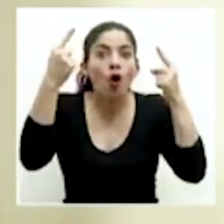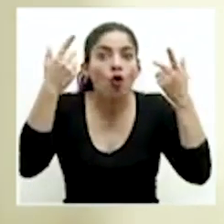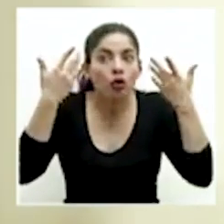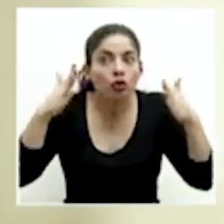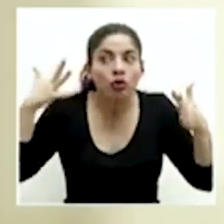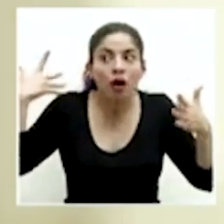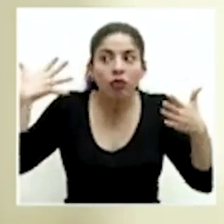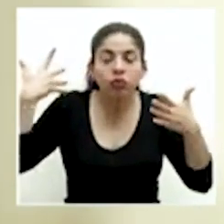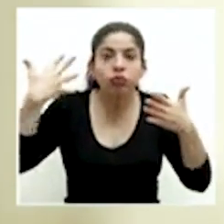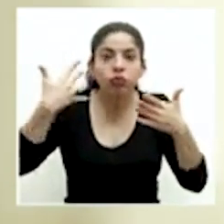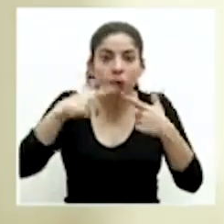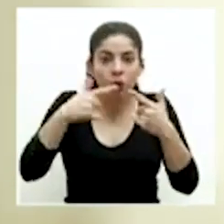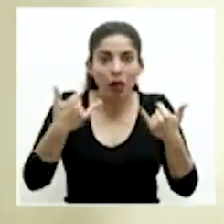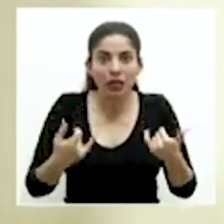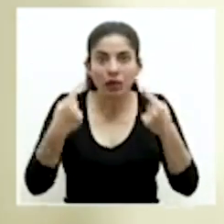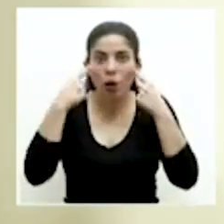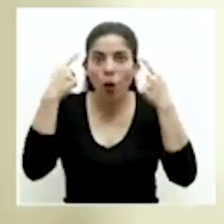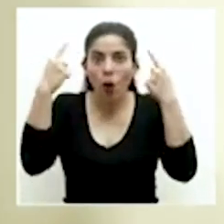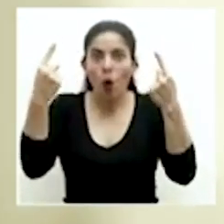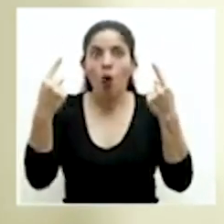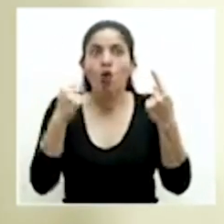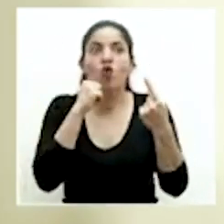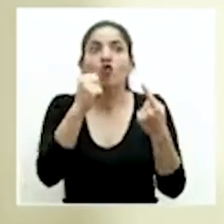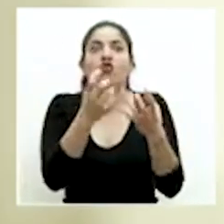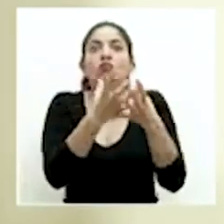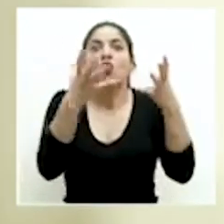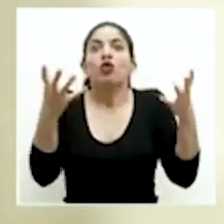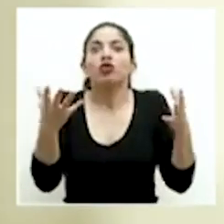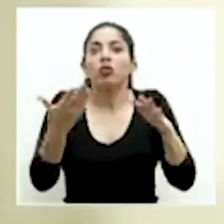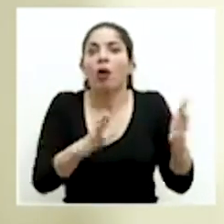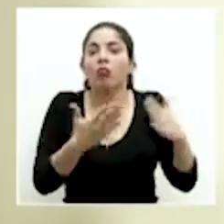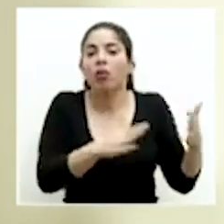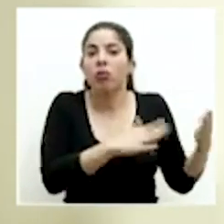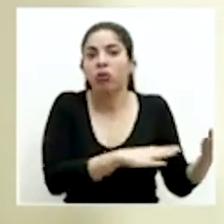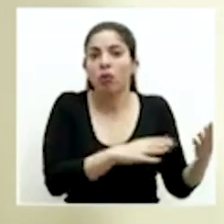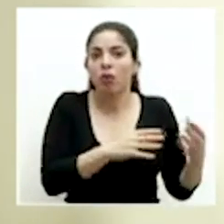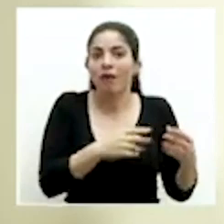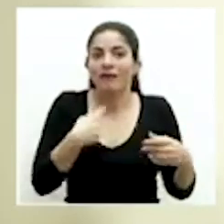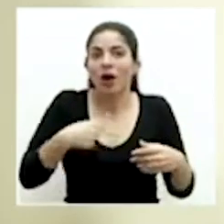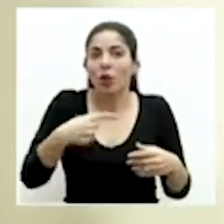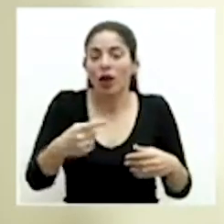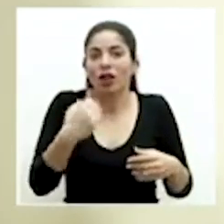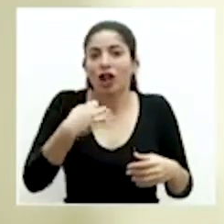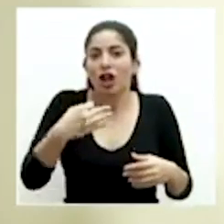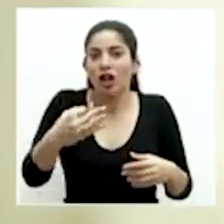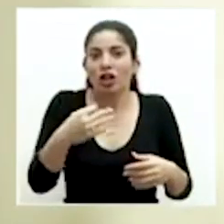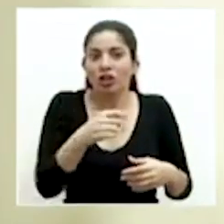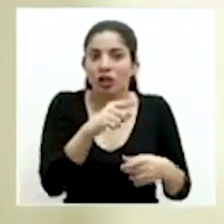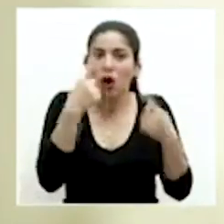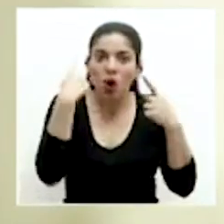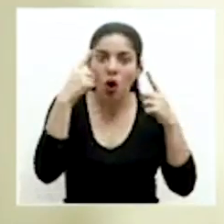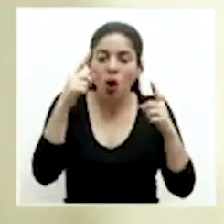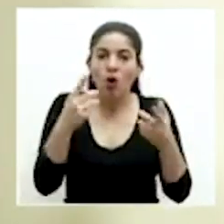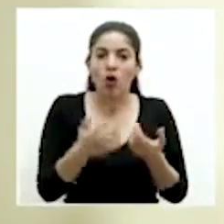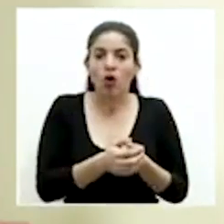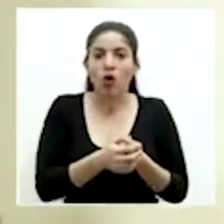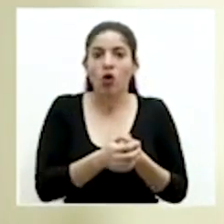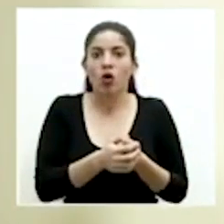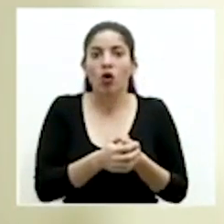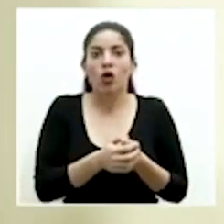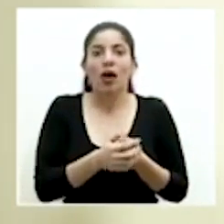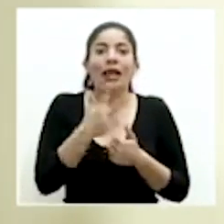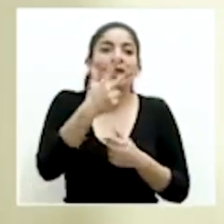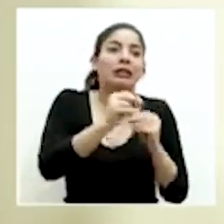alcanzado hasta este momento de que no haya un montón de personas falleciendo de forma constante todos los días reiteradamente uno en